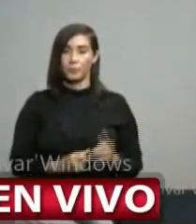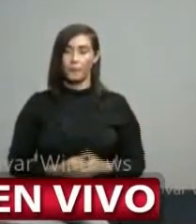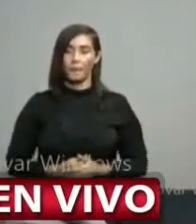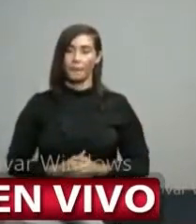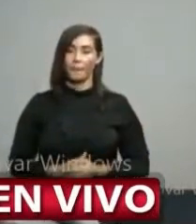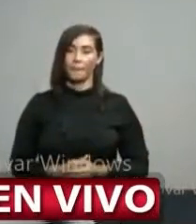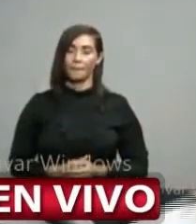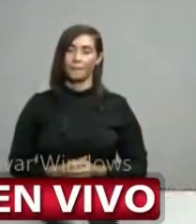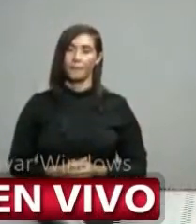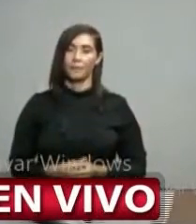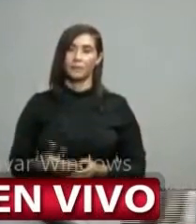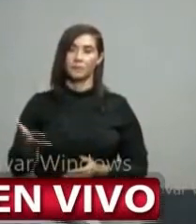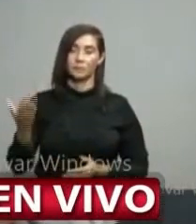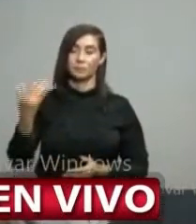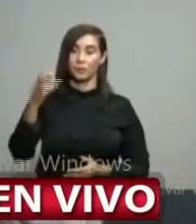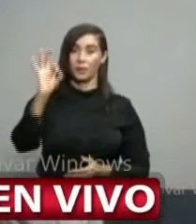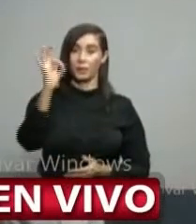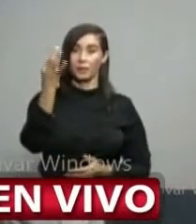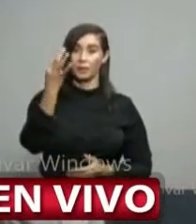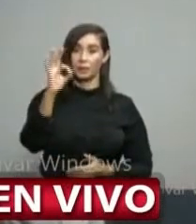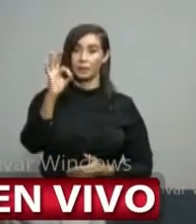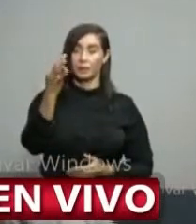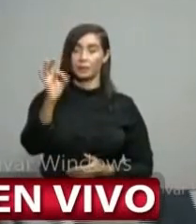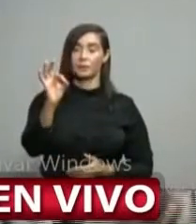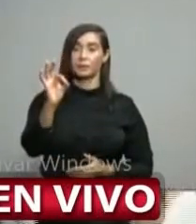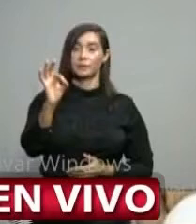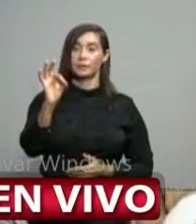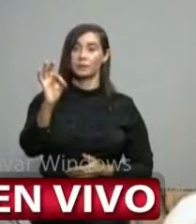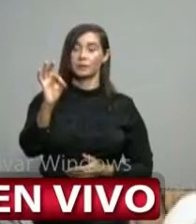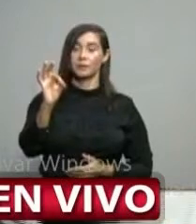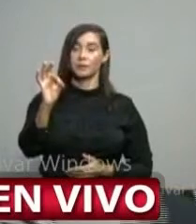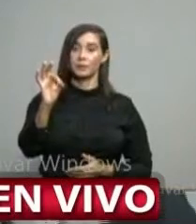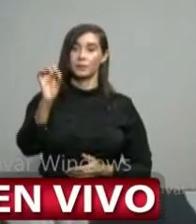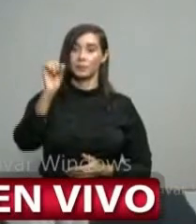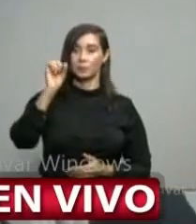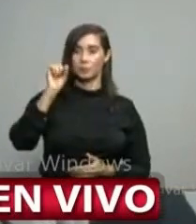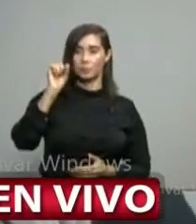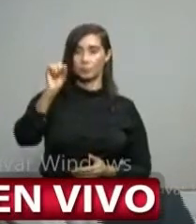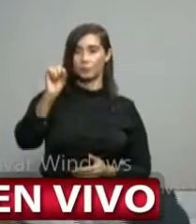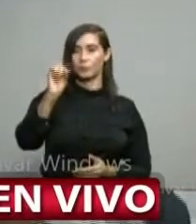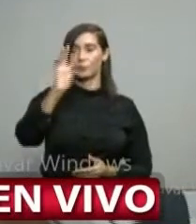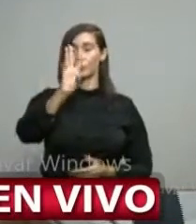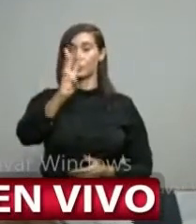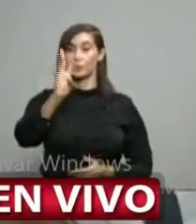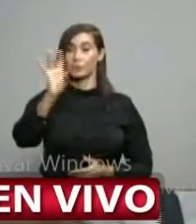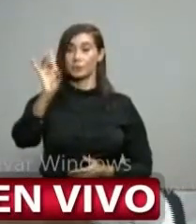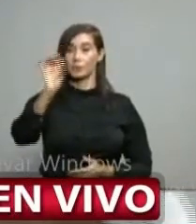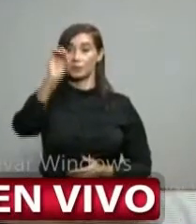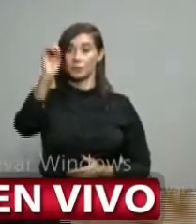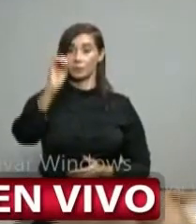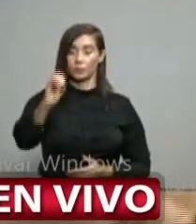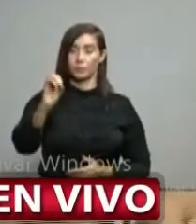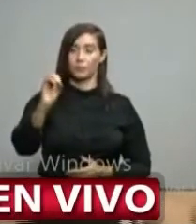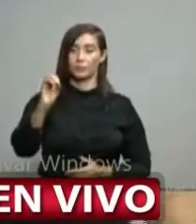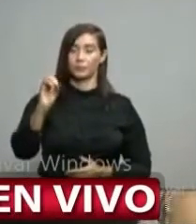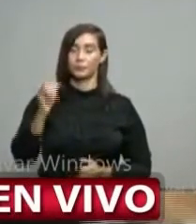estaba en 19.68%